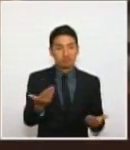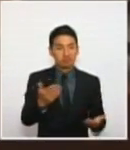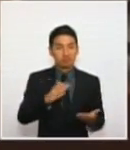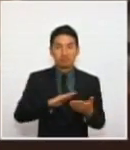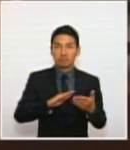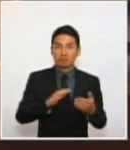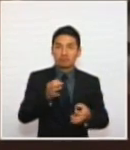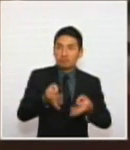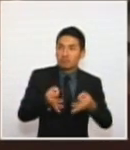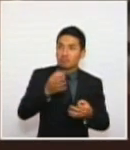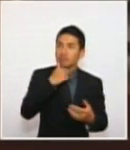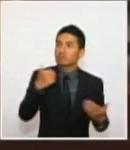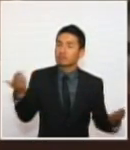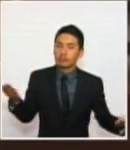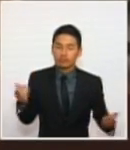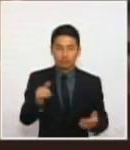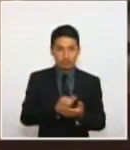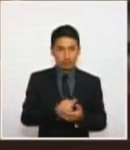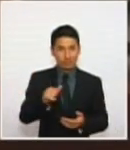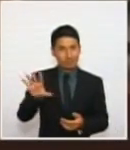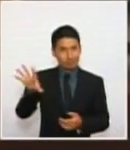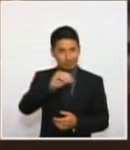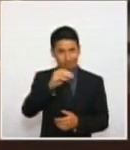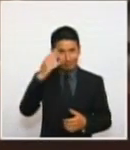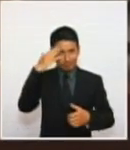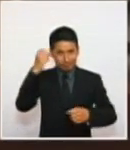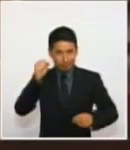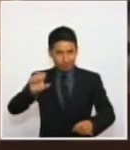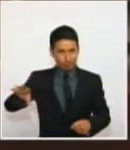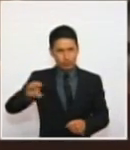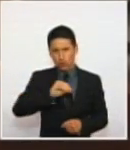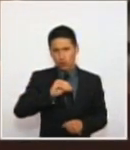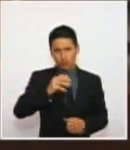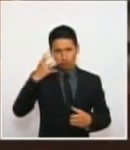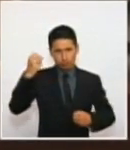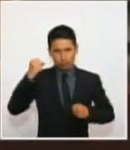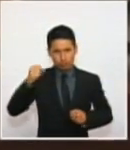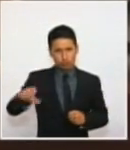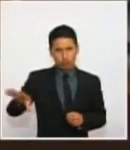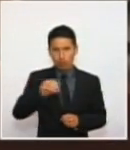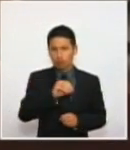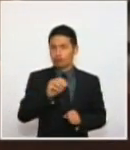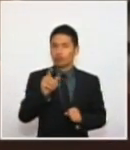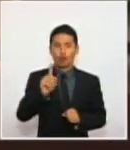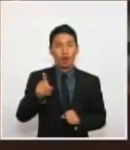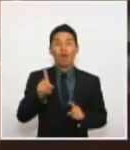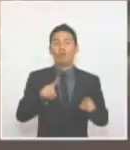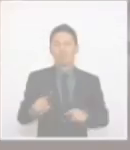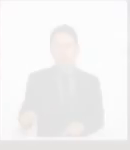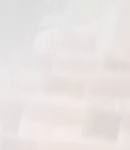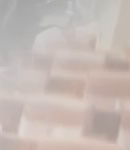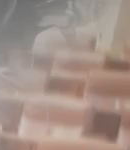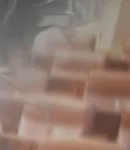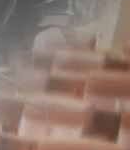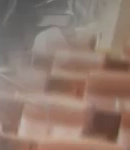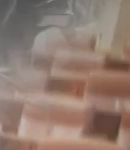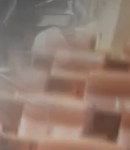por toda la fuerza pública, pero sí hay algunos que se han desmandado en sus acciones.